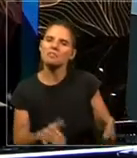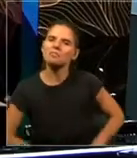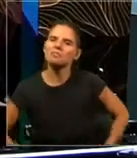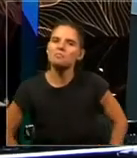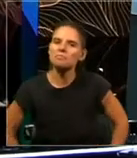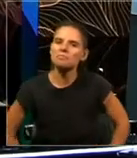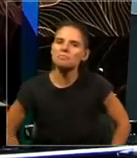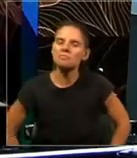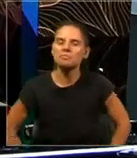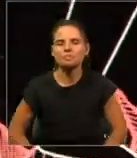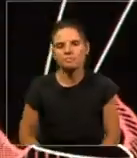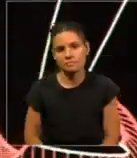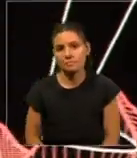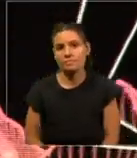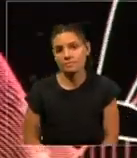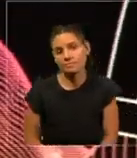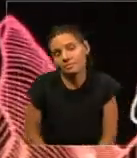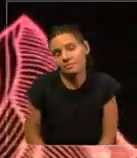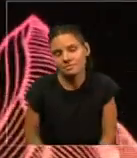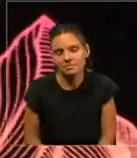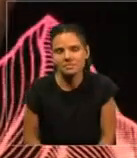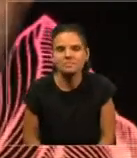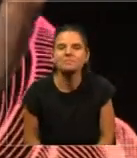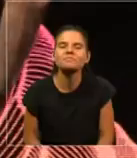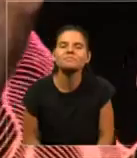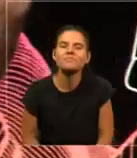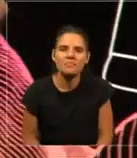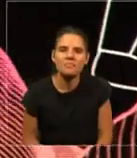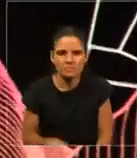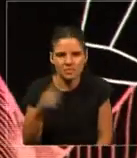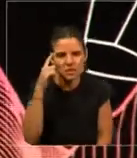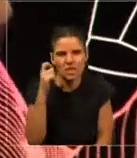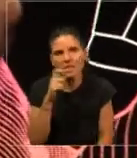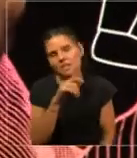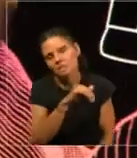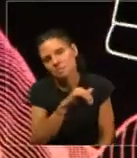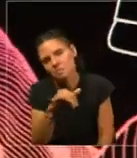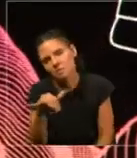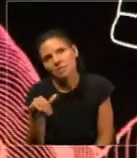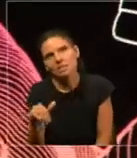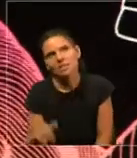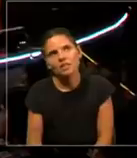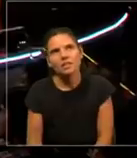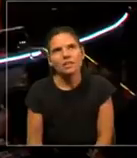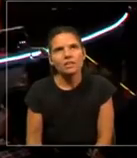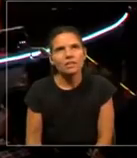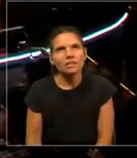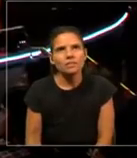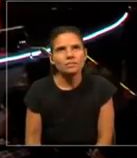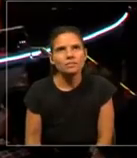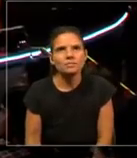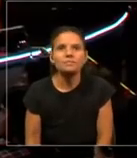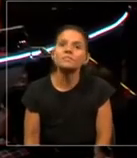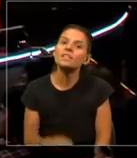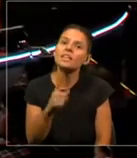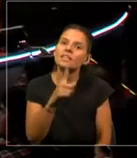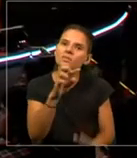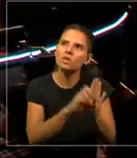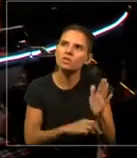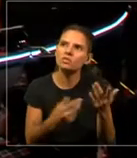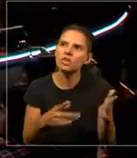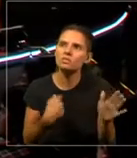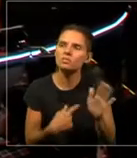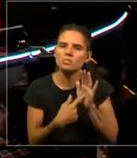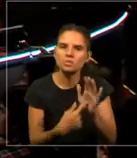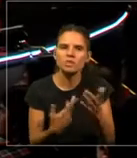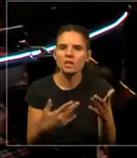Y bueno, el asunto es que después yo me encontré con que ese proyecto se presentó, estaba desarrollado, si bien